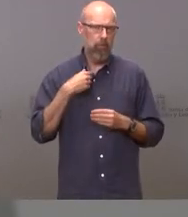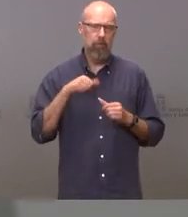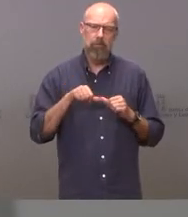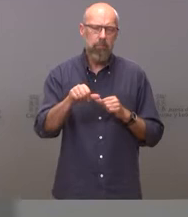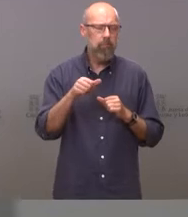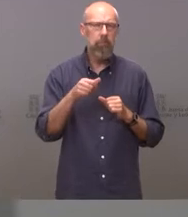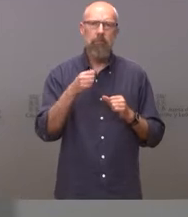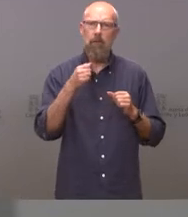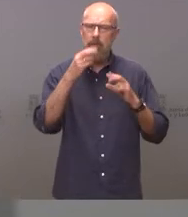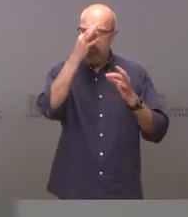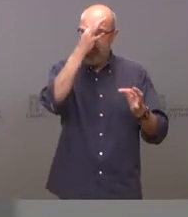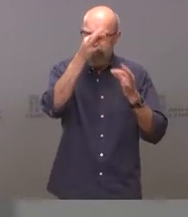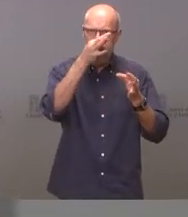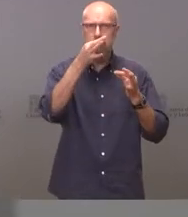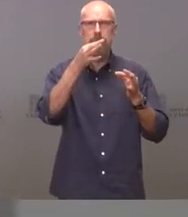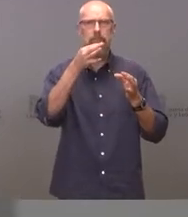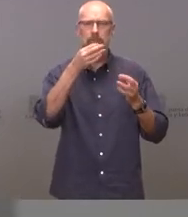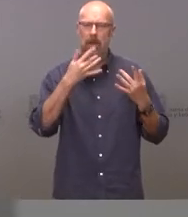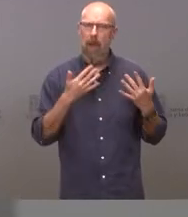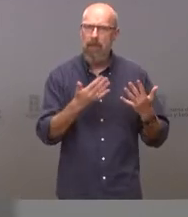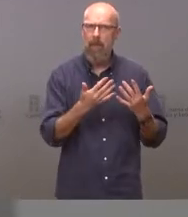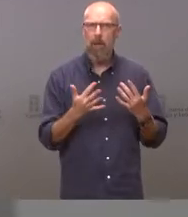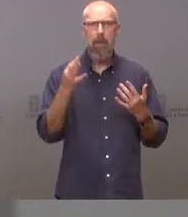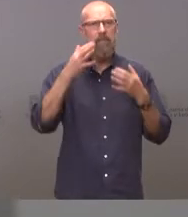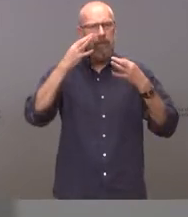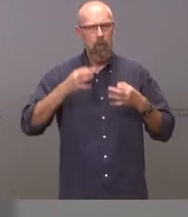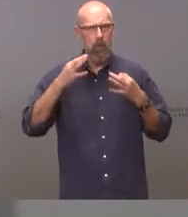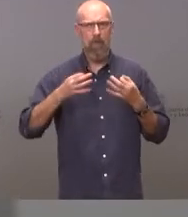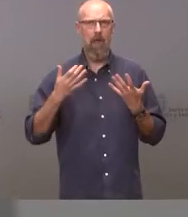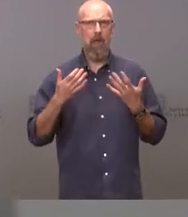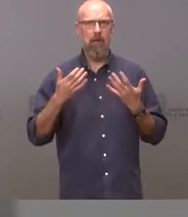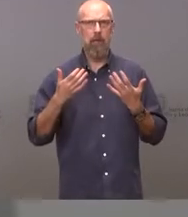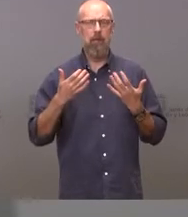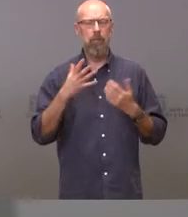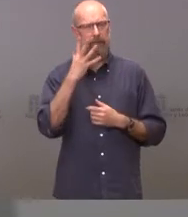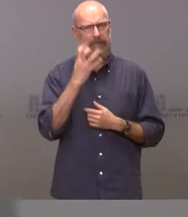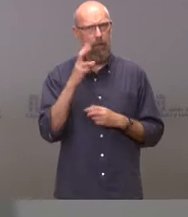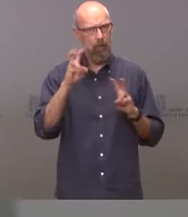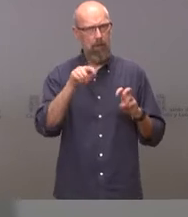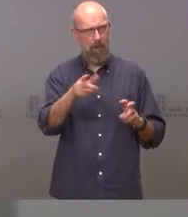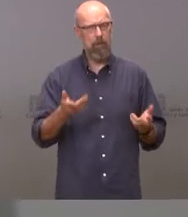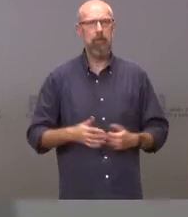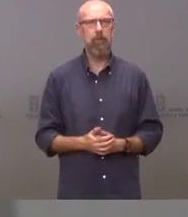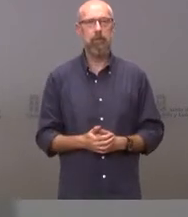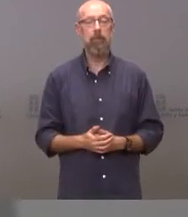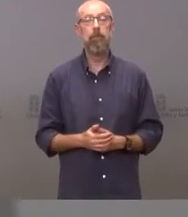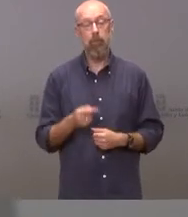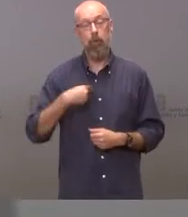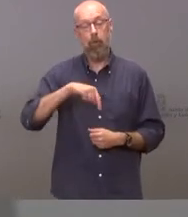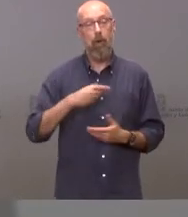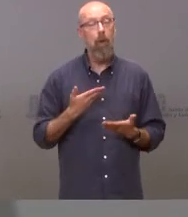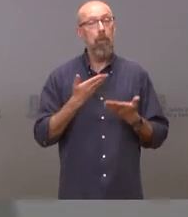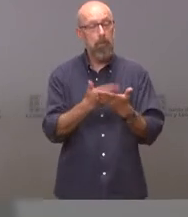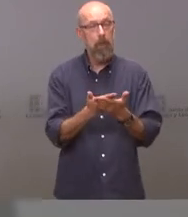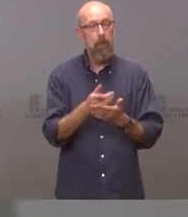diligencia y la severidad que el caso requiere. Y les pedimos a todos y